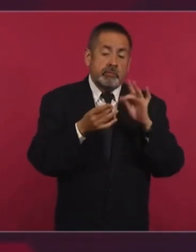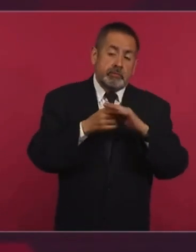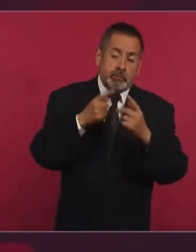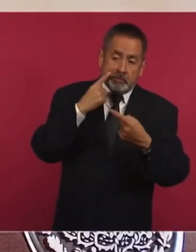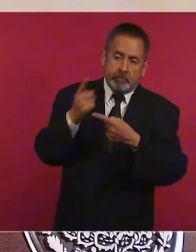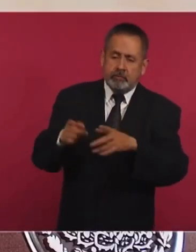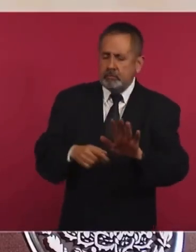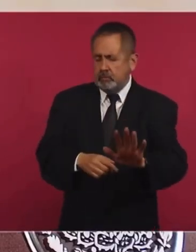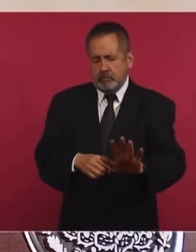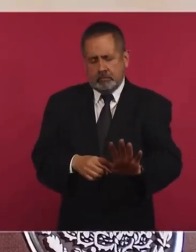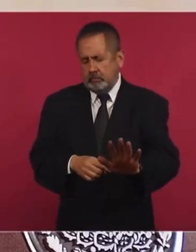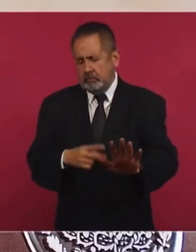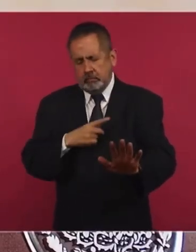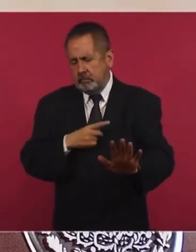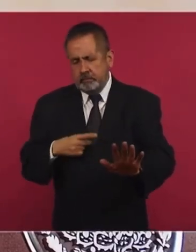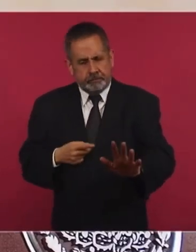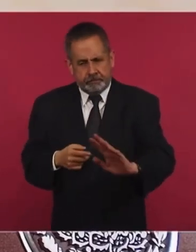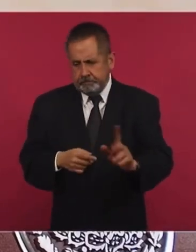estar